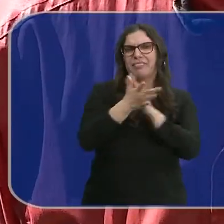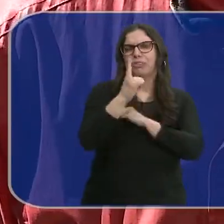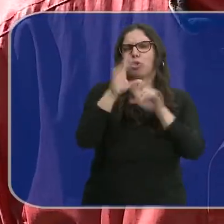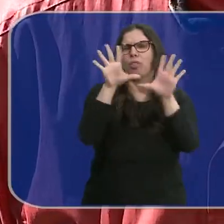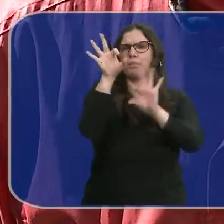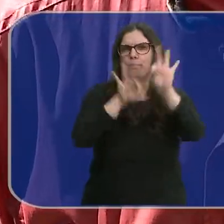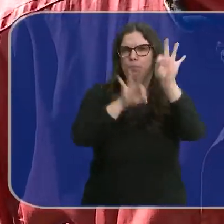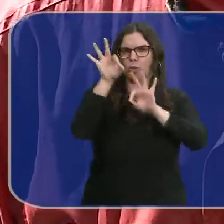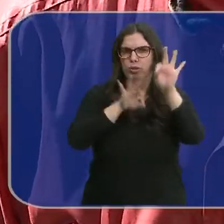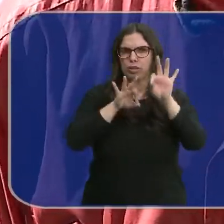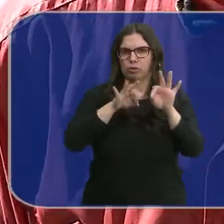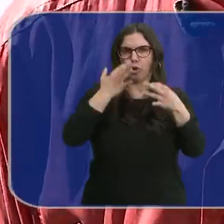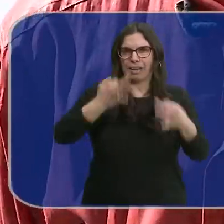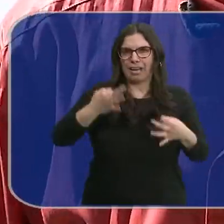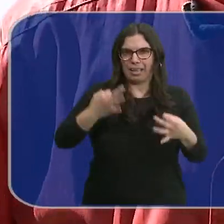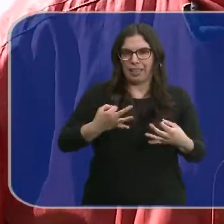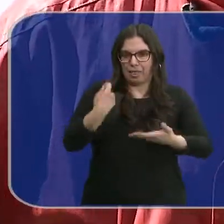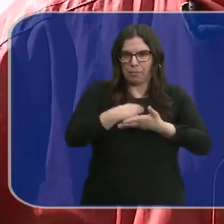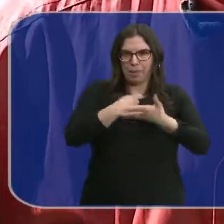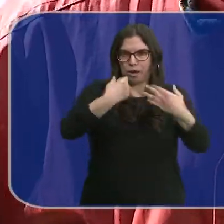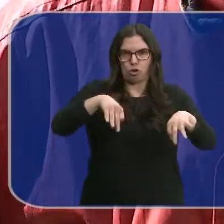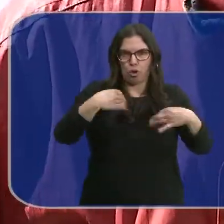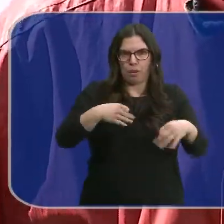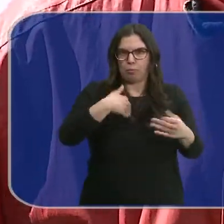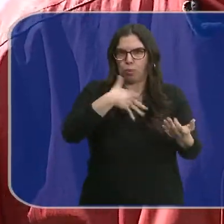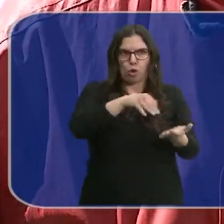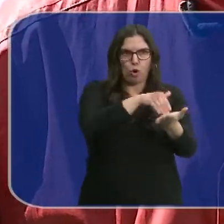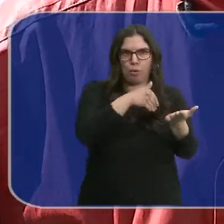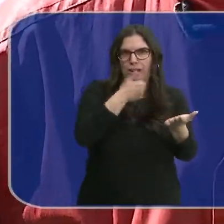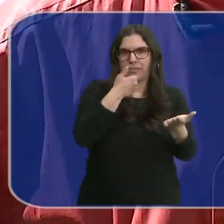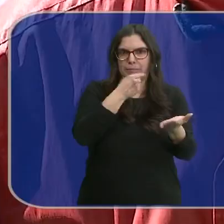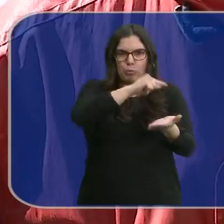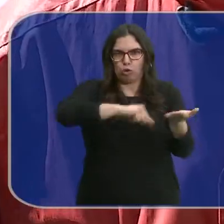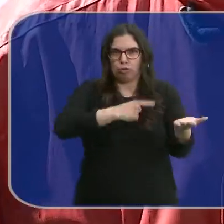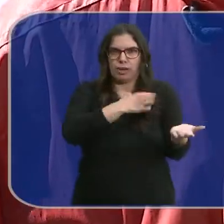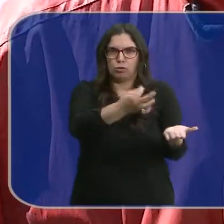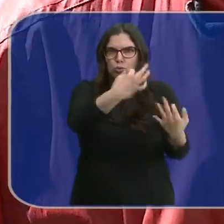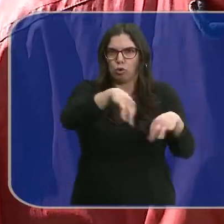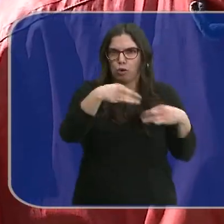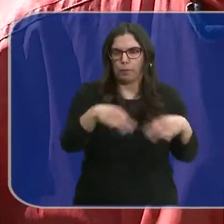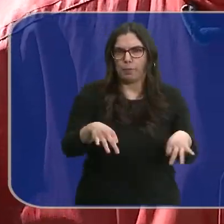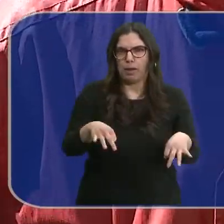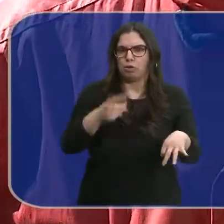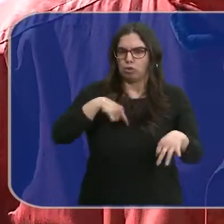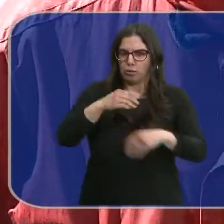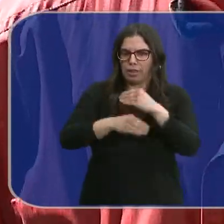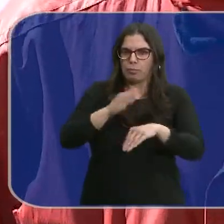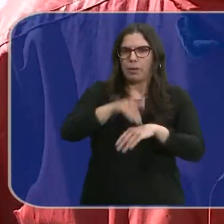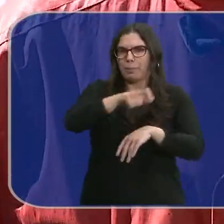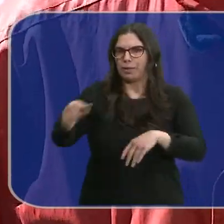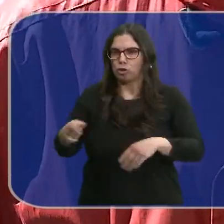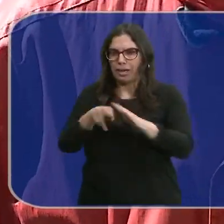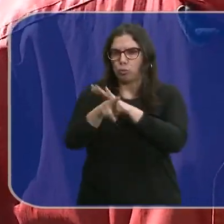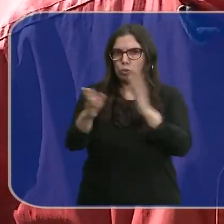un 10% de lo que serían realmente los honorarios que se podrían cobrar por el trabajo que desarrollamos en beneficio de los que no